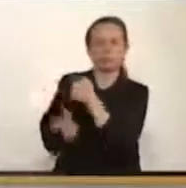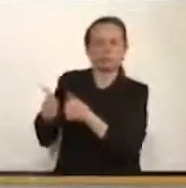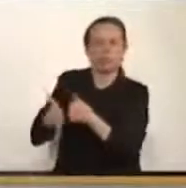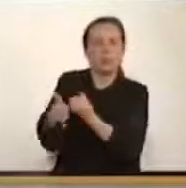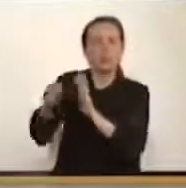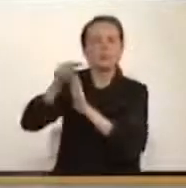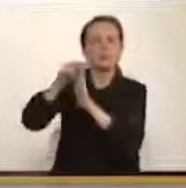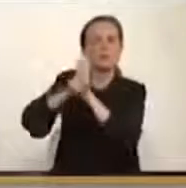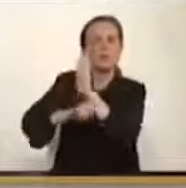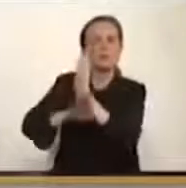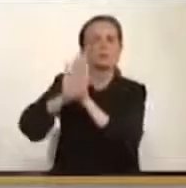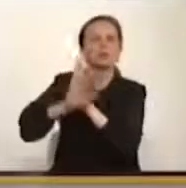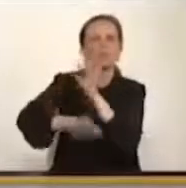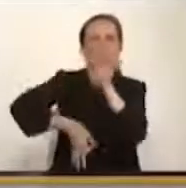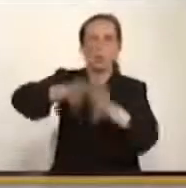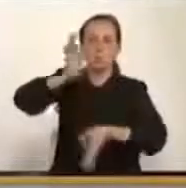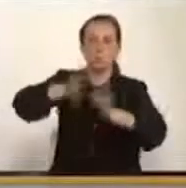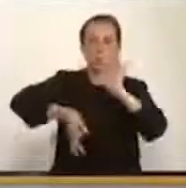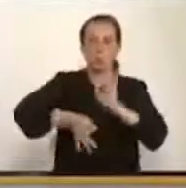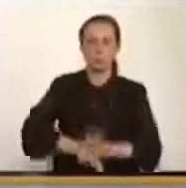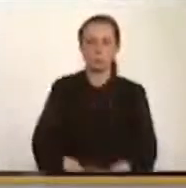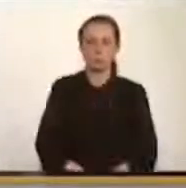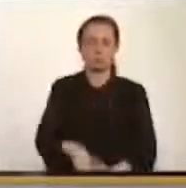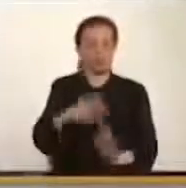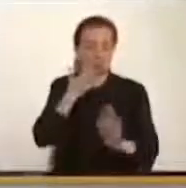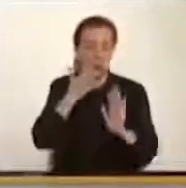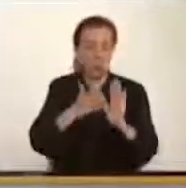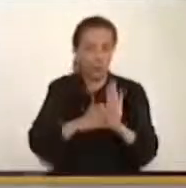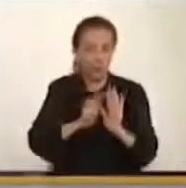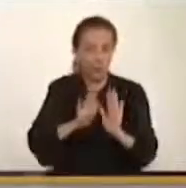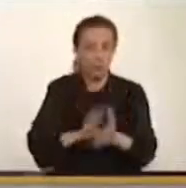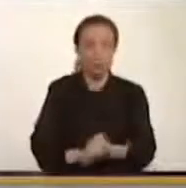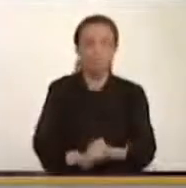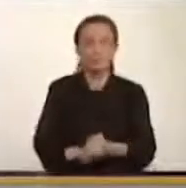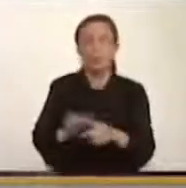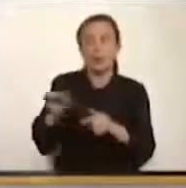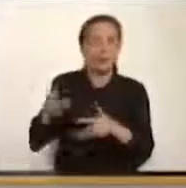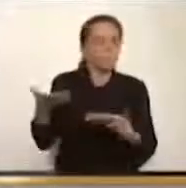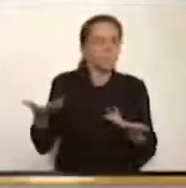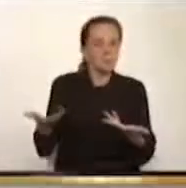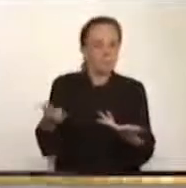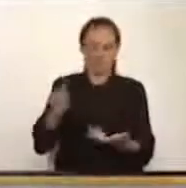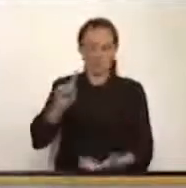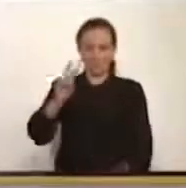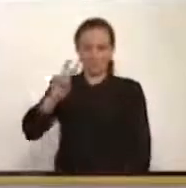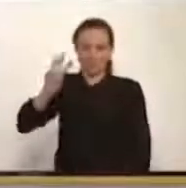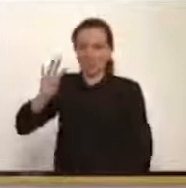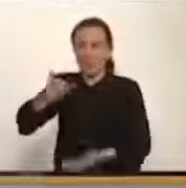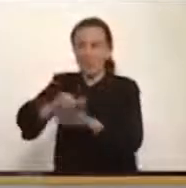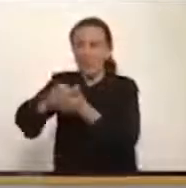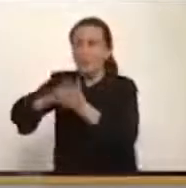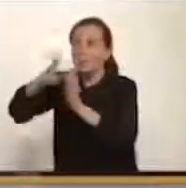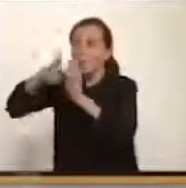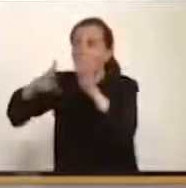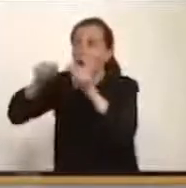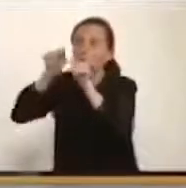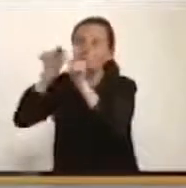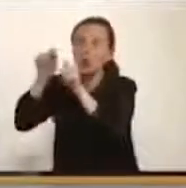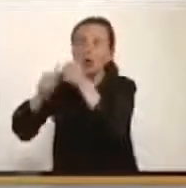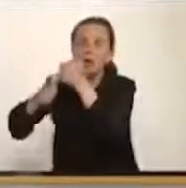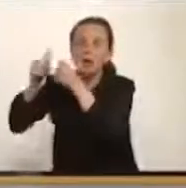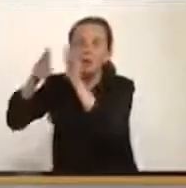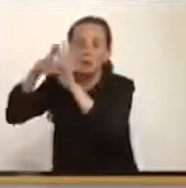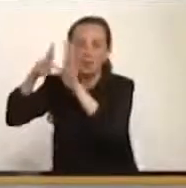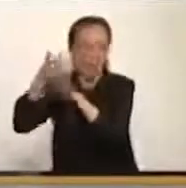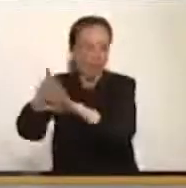normas del ordenamiento jurídico. Por ejemplo, en el auto, la misma Corte Constitucional, en el auto que